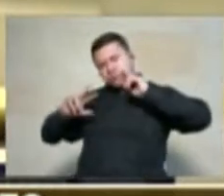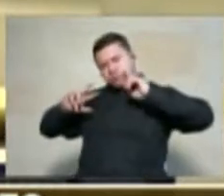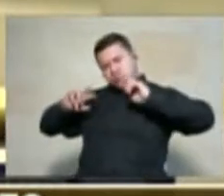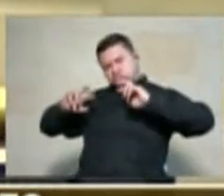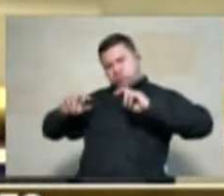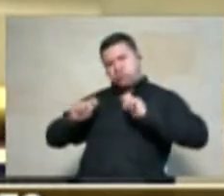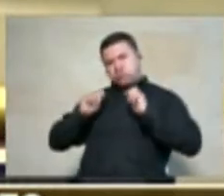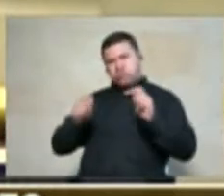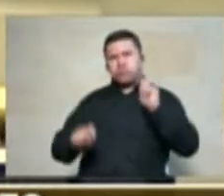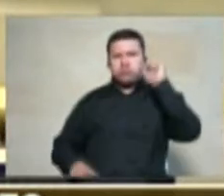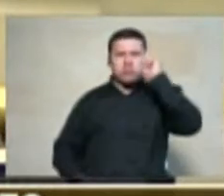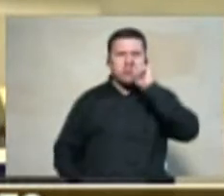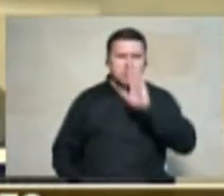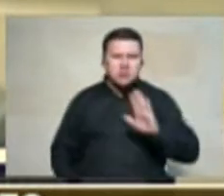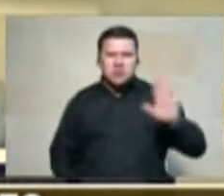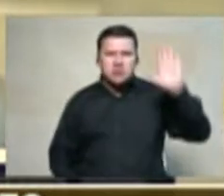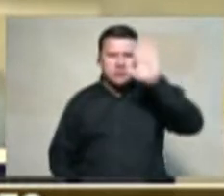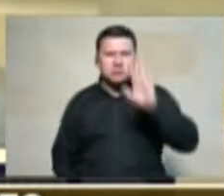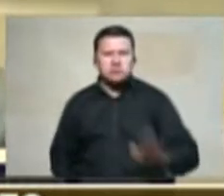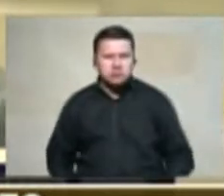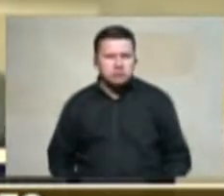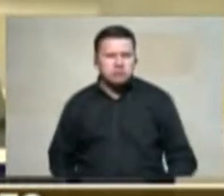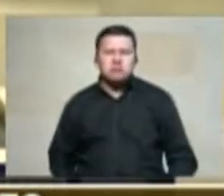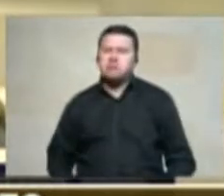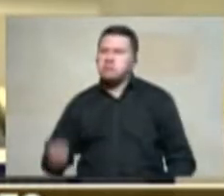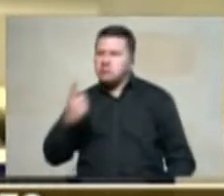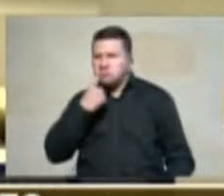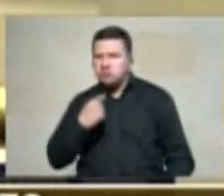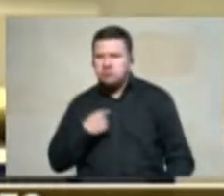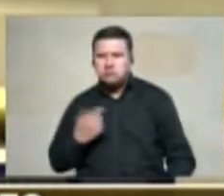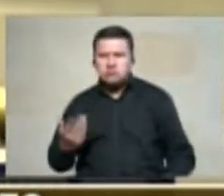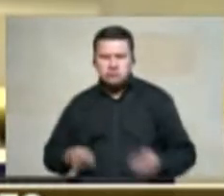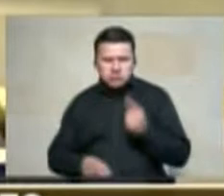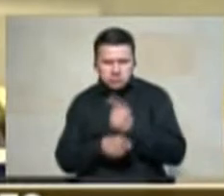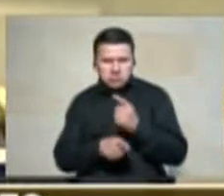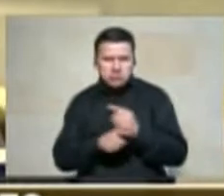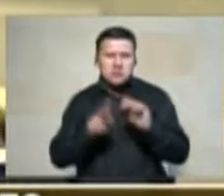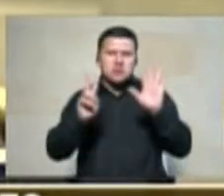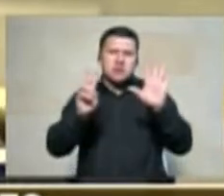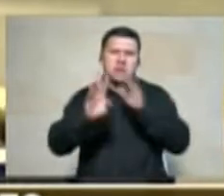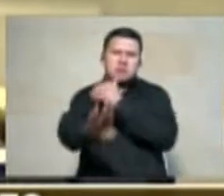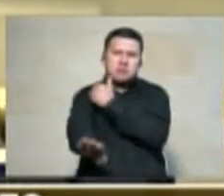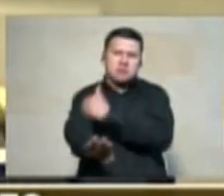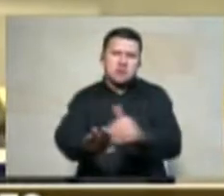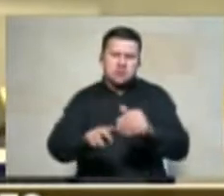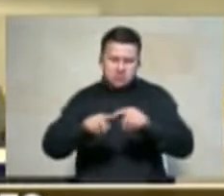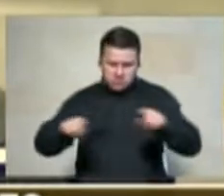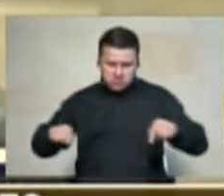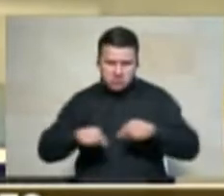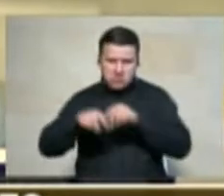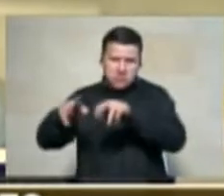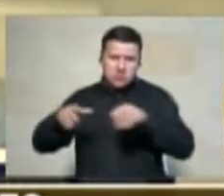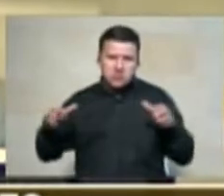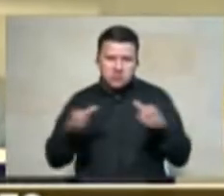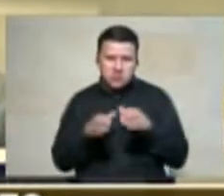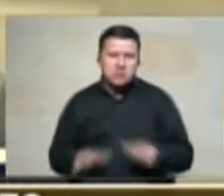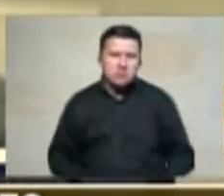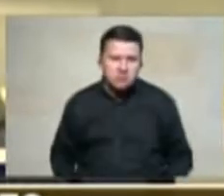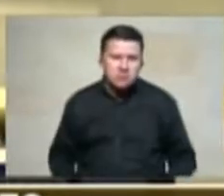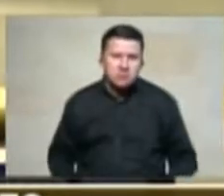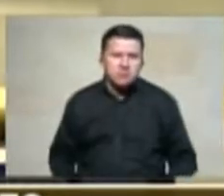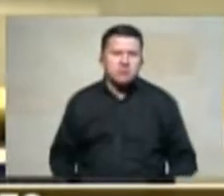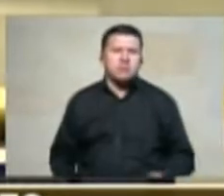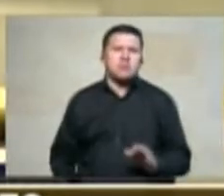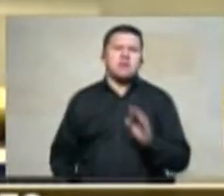apenas nos dicen que solamente 7 millones están dedicadas a la agricultura y se han entregado 23.5